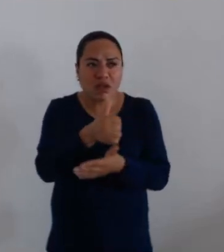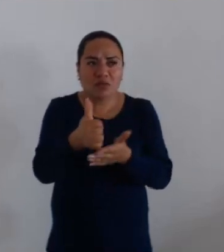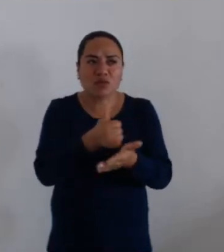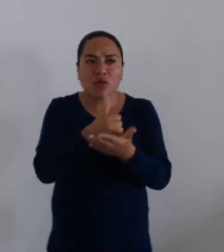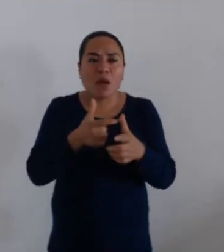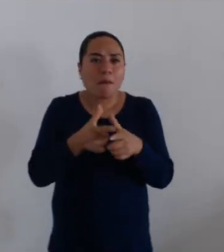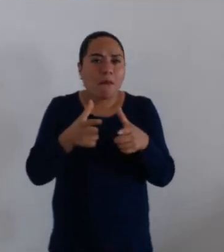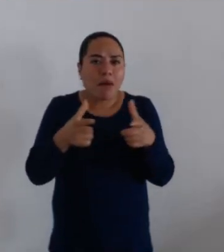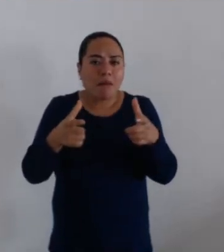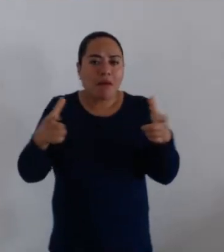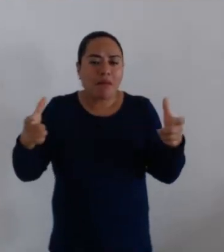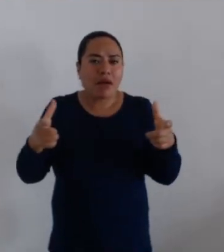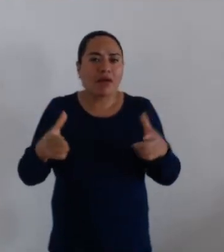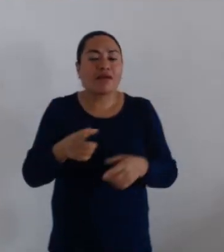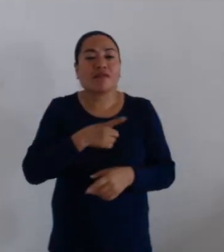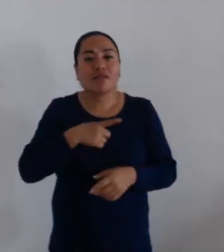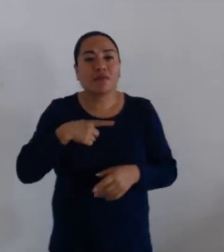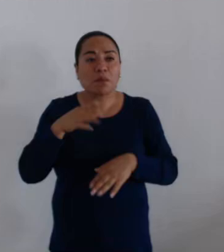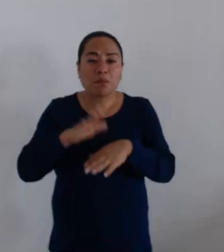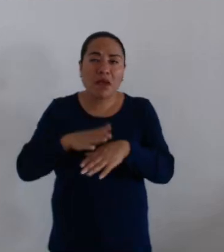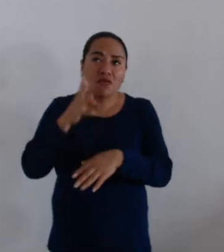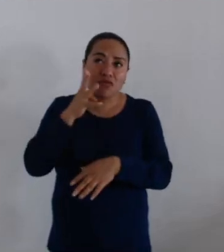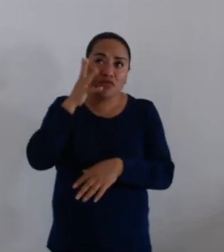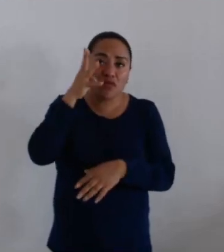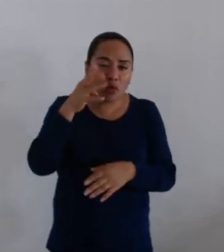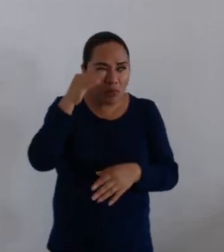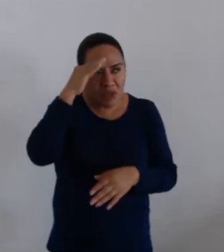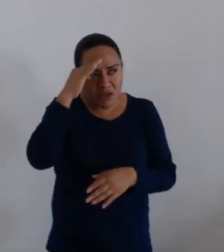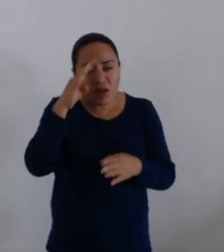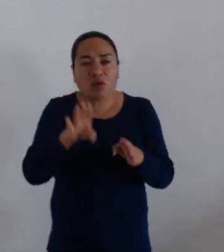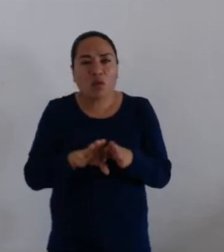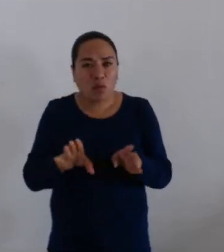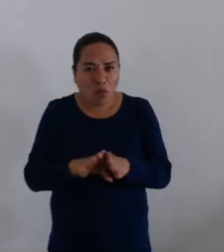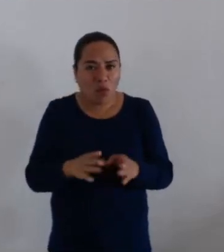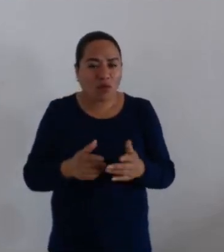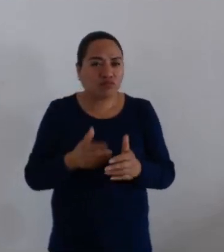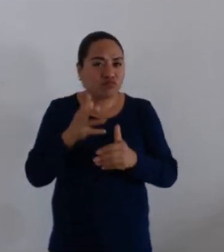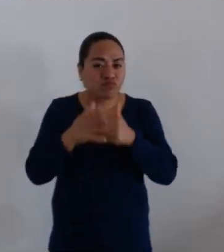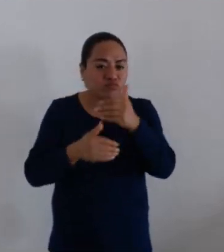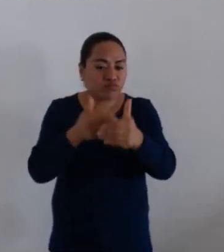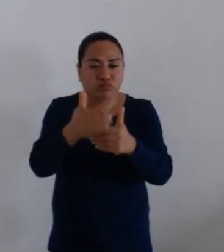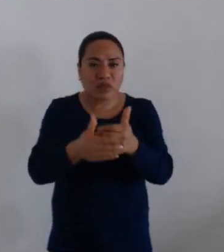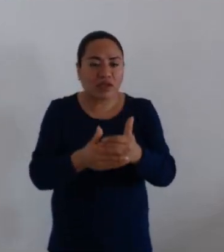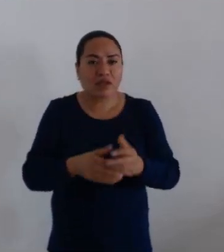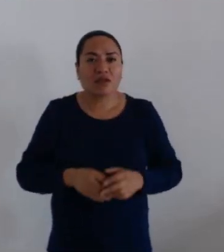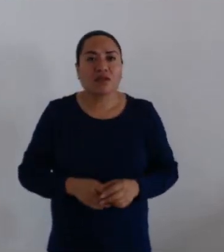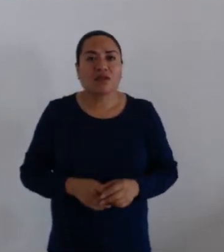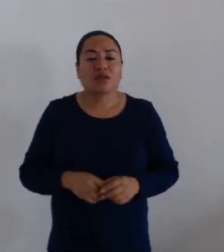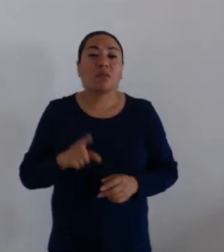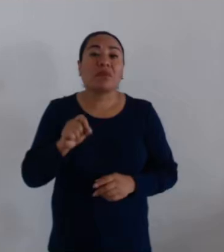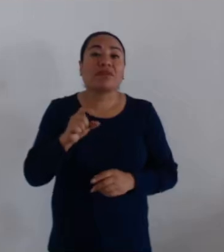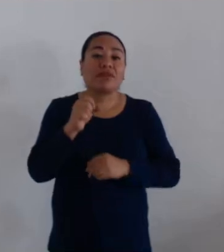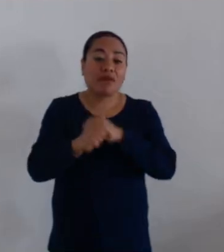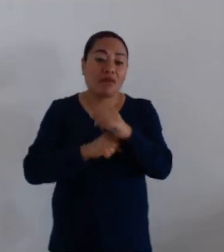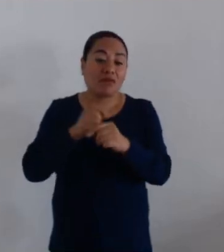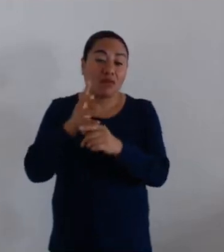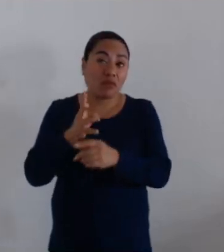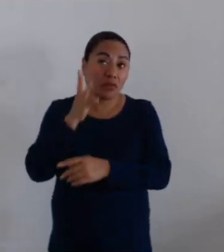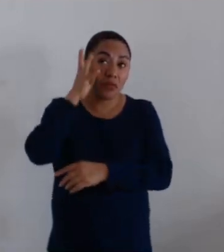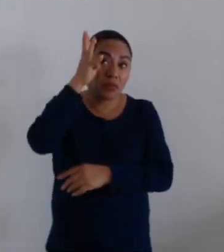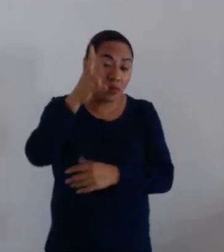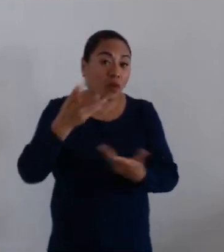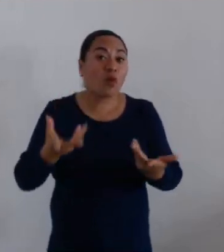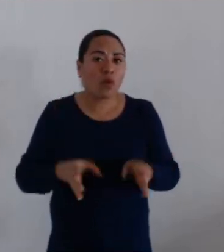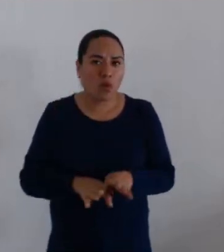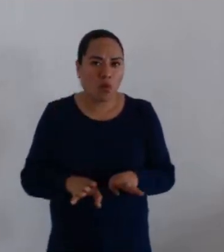que tener una visión mucho más amplia de cómo queremos ver nuestra ciudad en los próximos 20 años y que